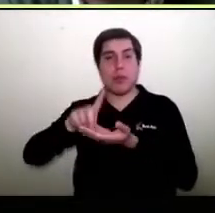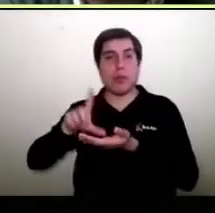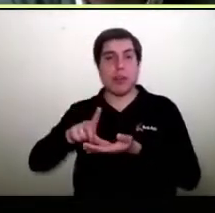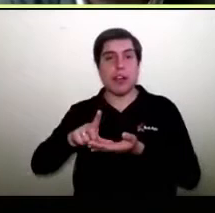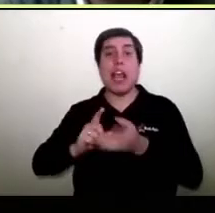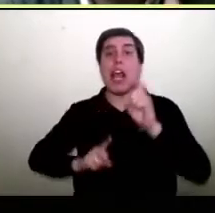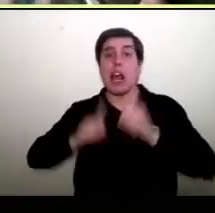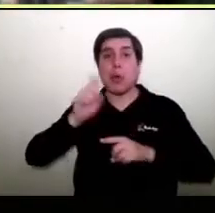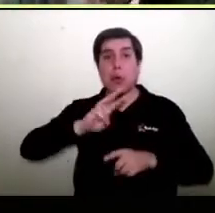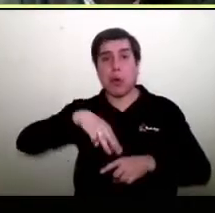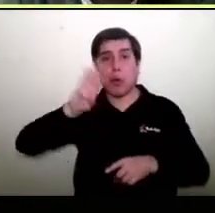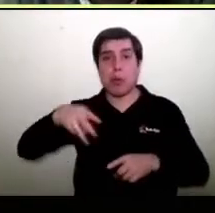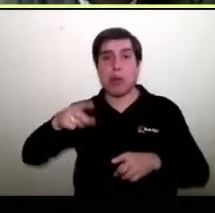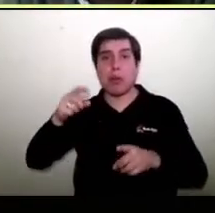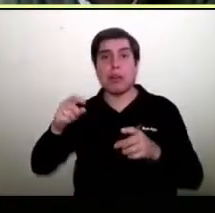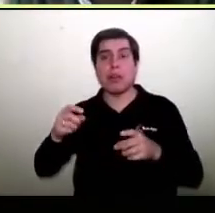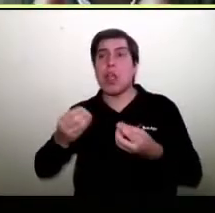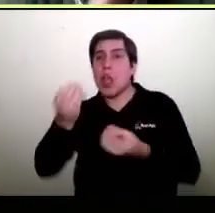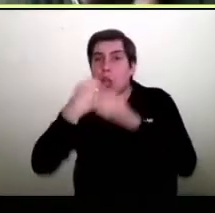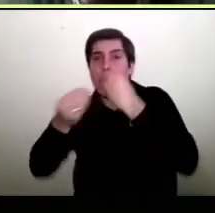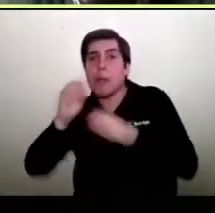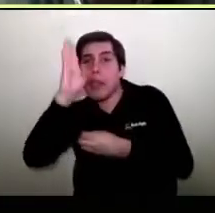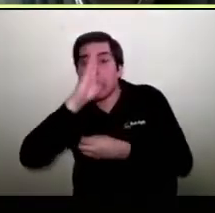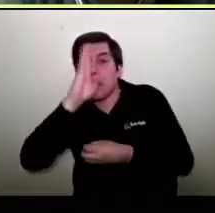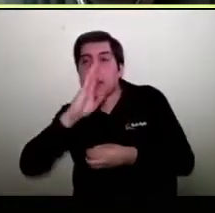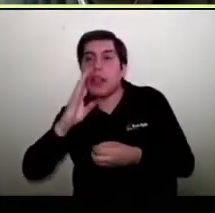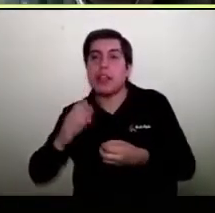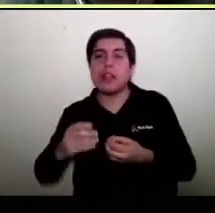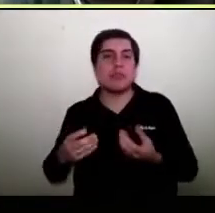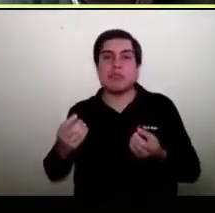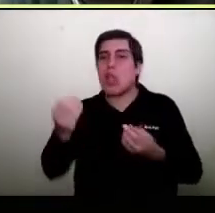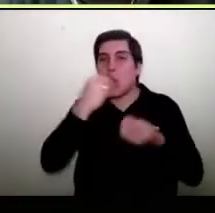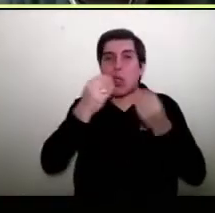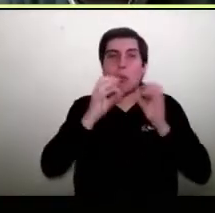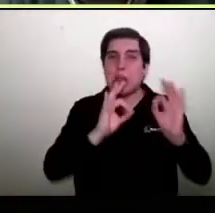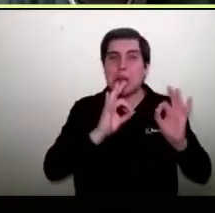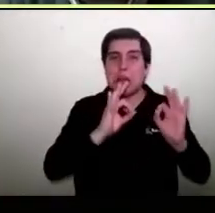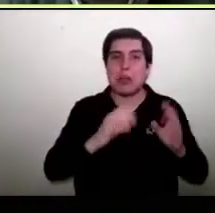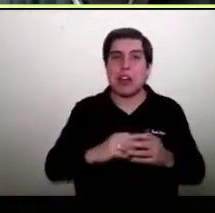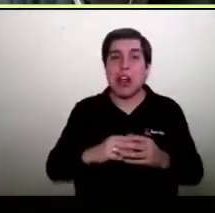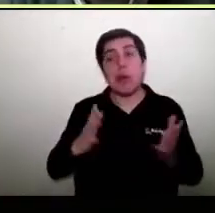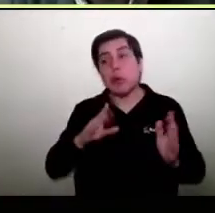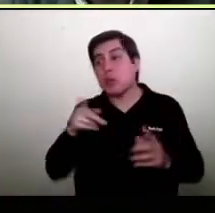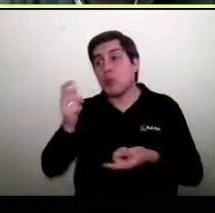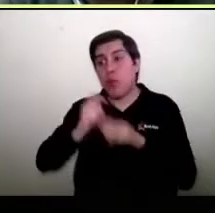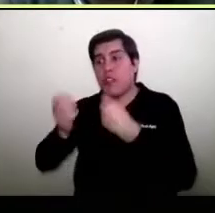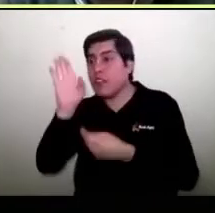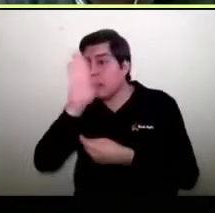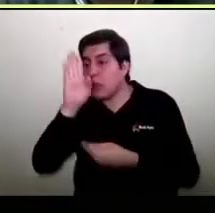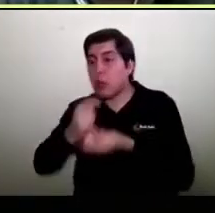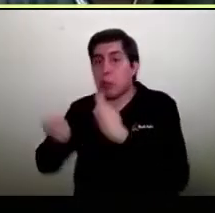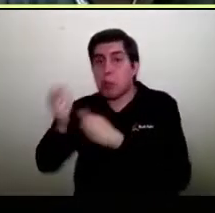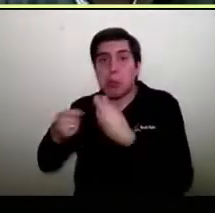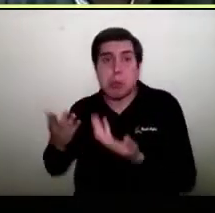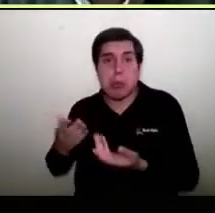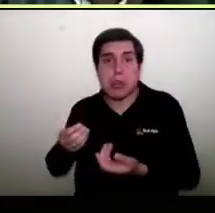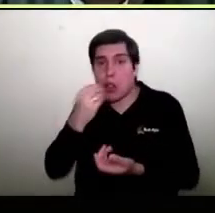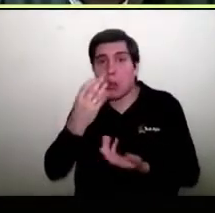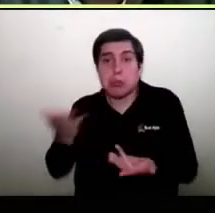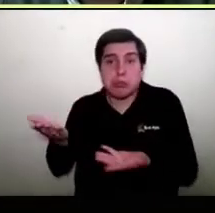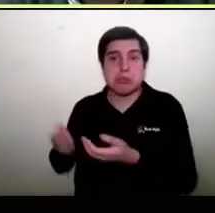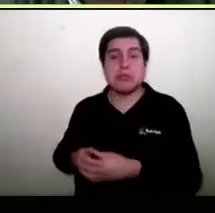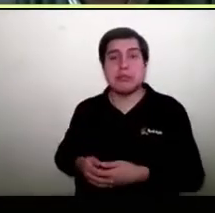especializando en comida de perro, en comida. Entonces, si tú a lo mejor vendes comida de perro, puede ser que te quieras ir a un mall